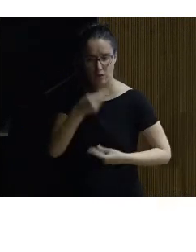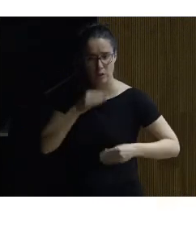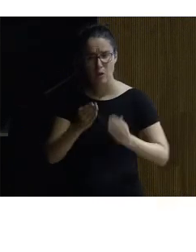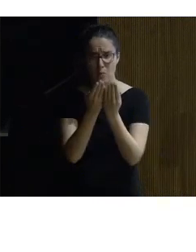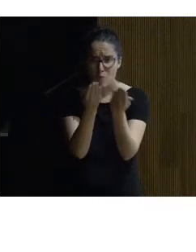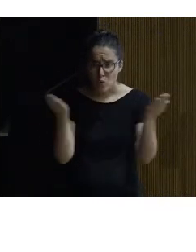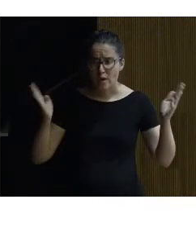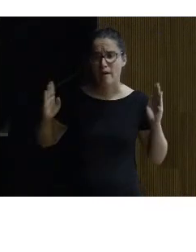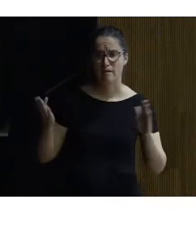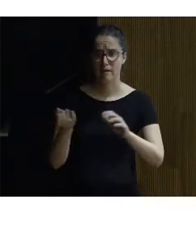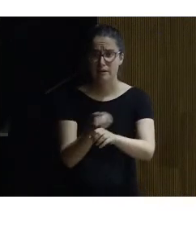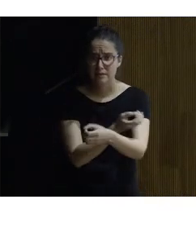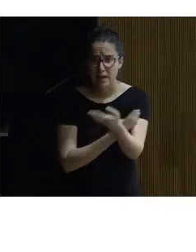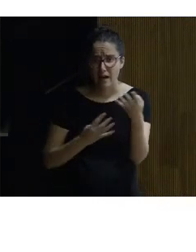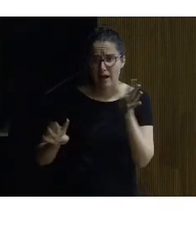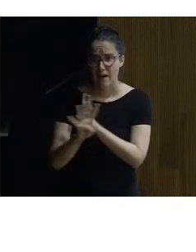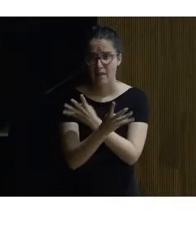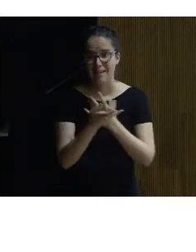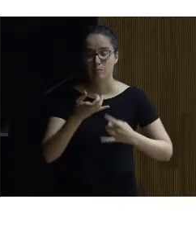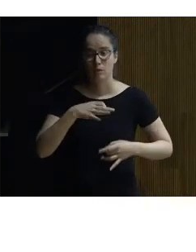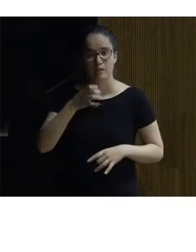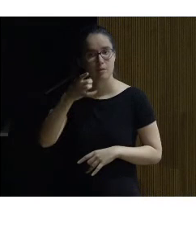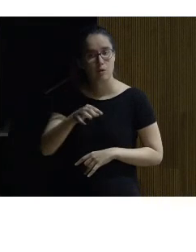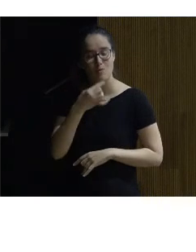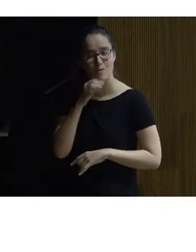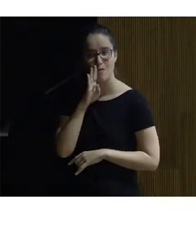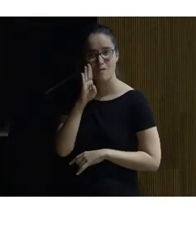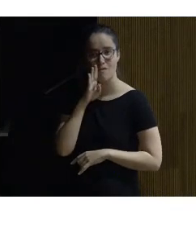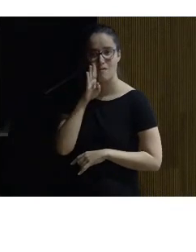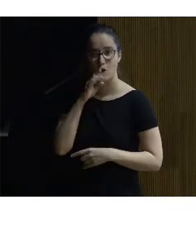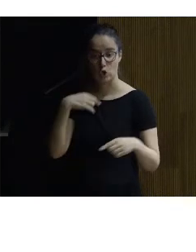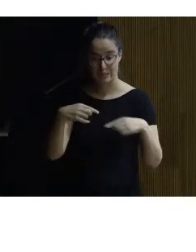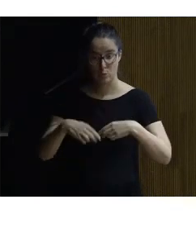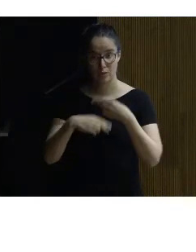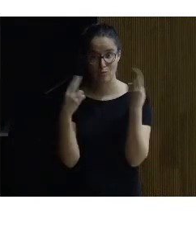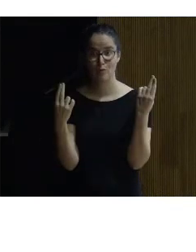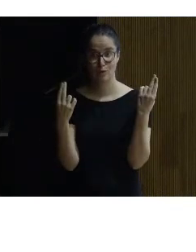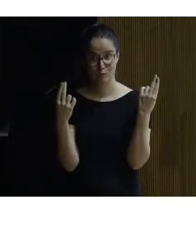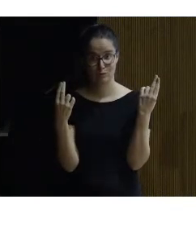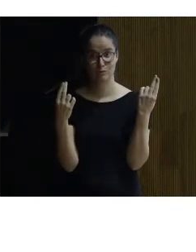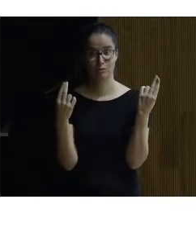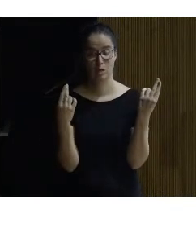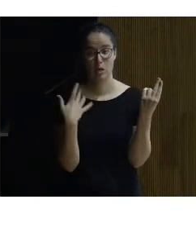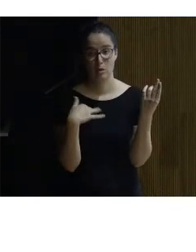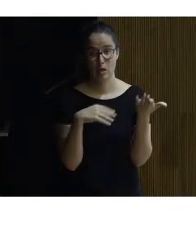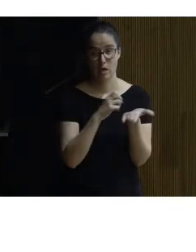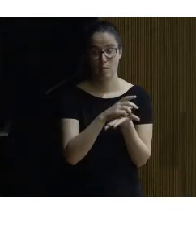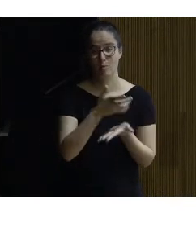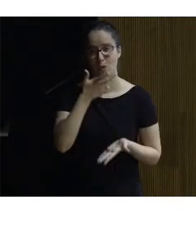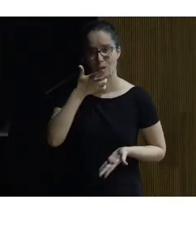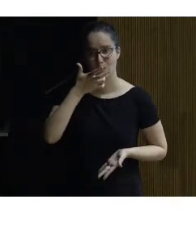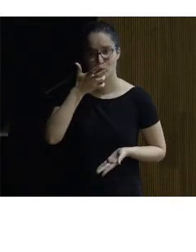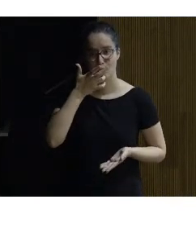amurallados los jardines incluso como también comentaba los transportes públicos basta que nos demos una vuelta por ejemplo